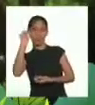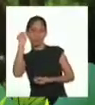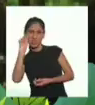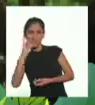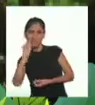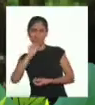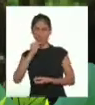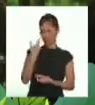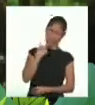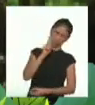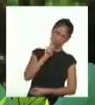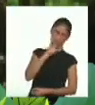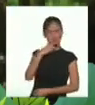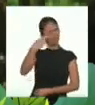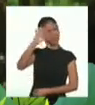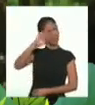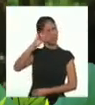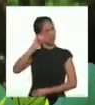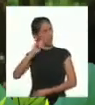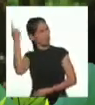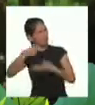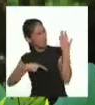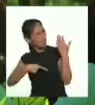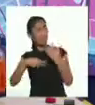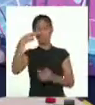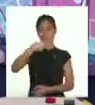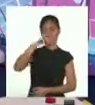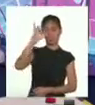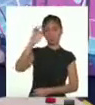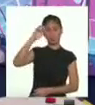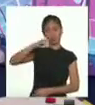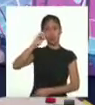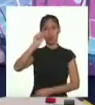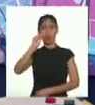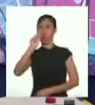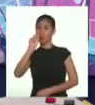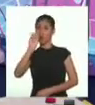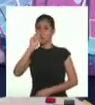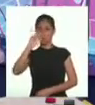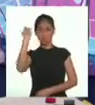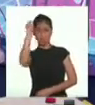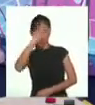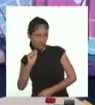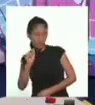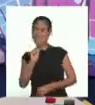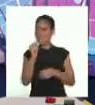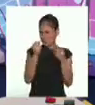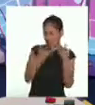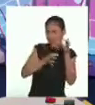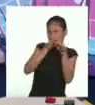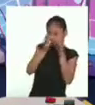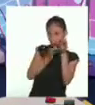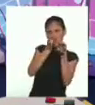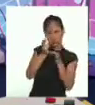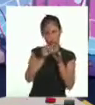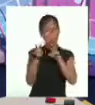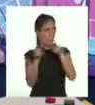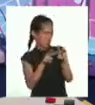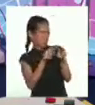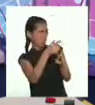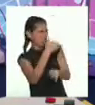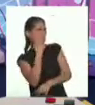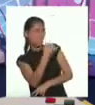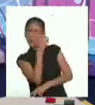hipo... ¿Hipo qué? Una hipótesis es la posible explicación que le damos a algún